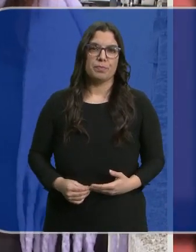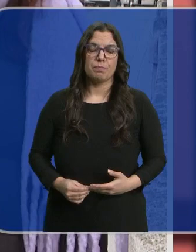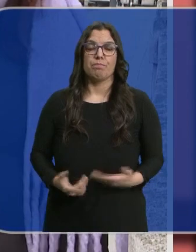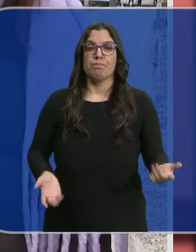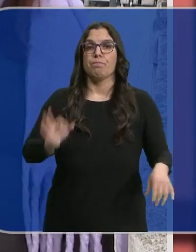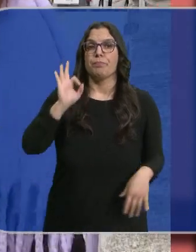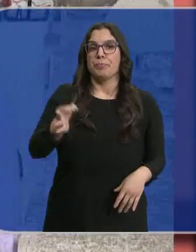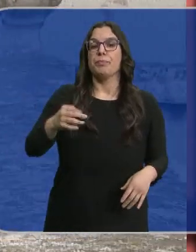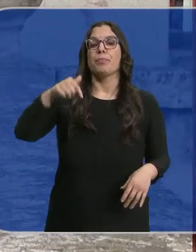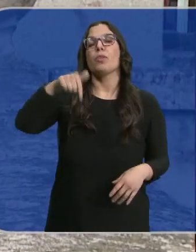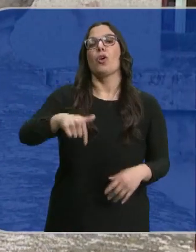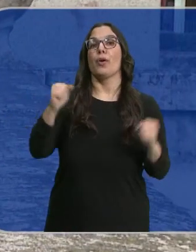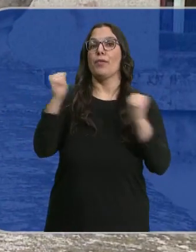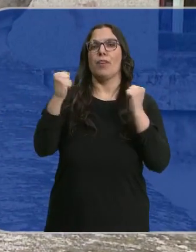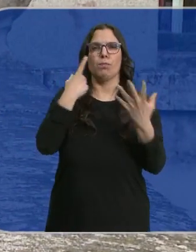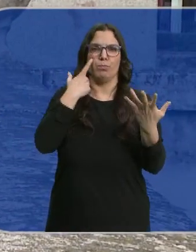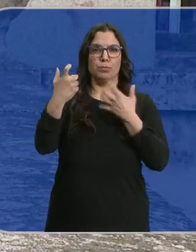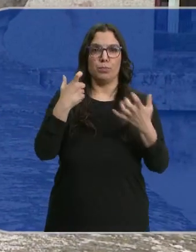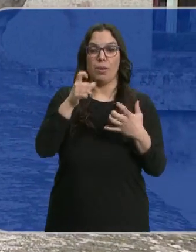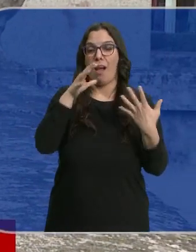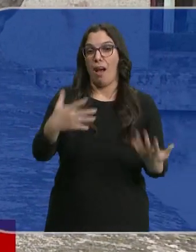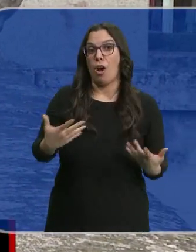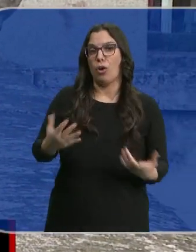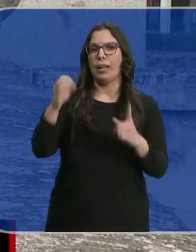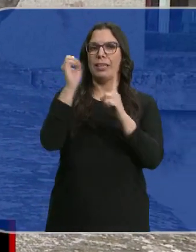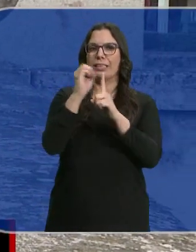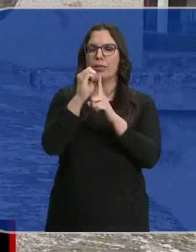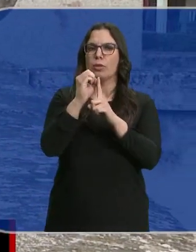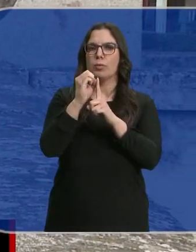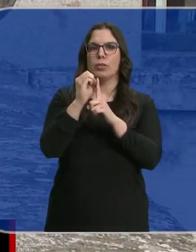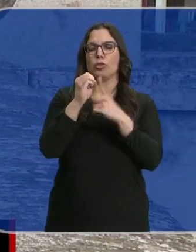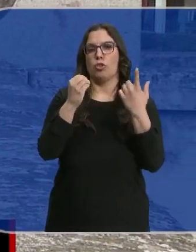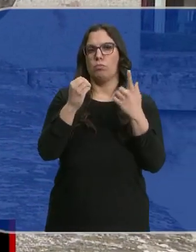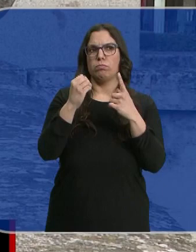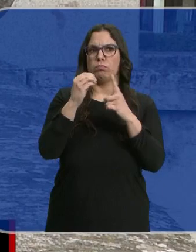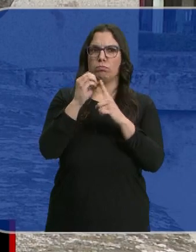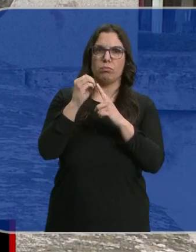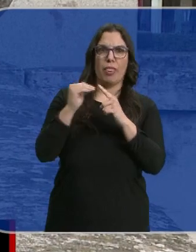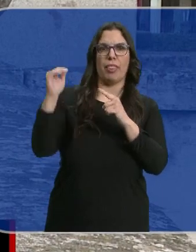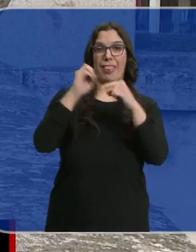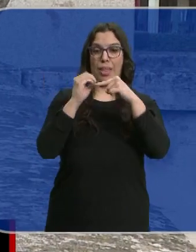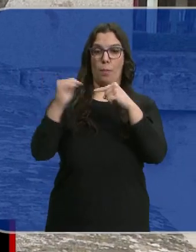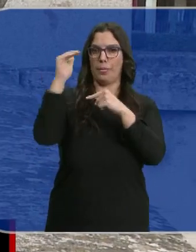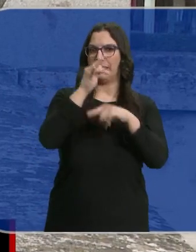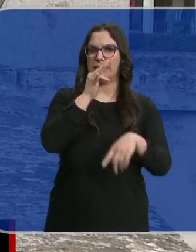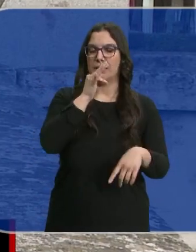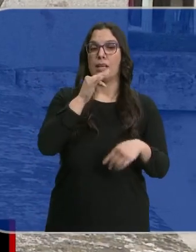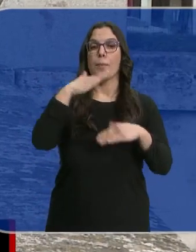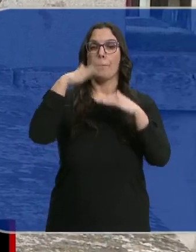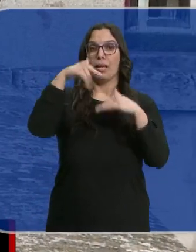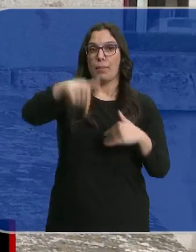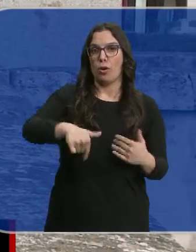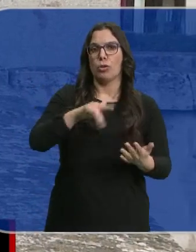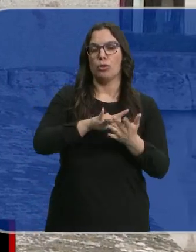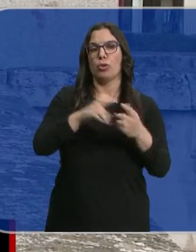Así es, el frío es hoy el protagonista. De hecho, a esta hora los termómetros todavía no alcanzan valores positivos. La mínima registrada